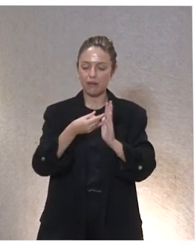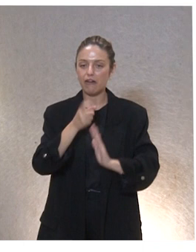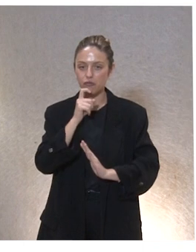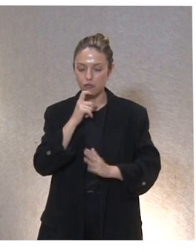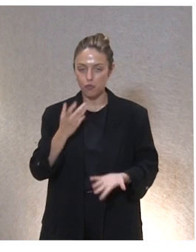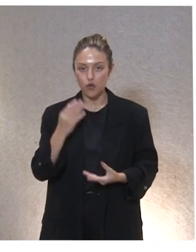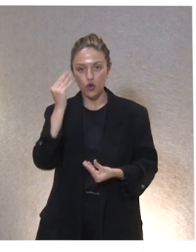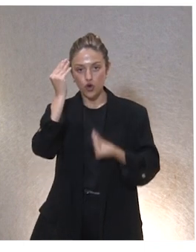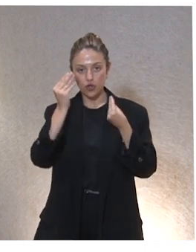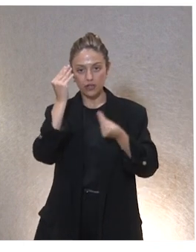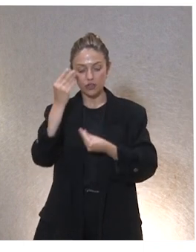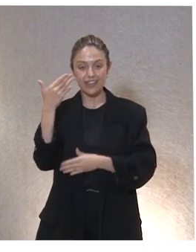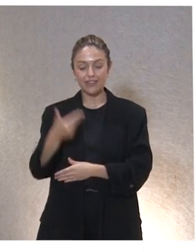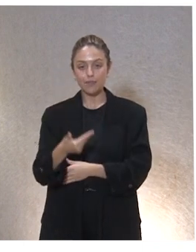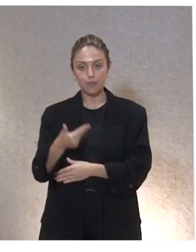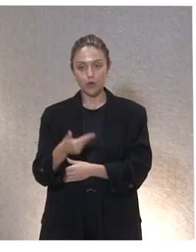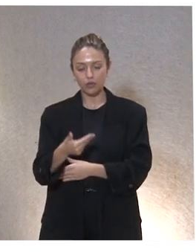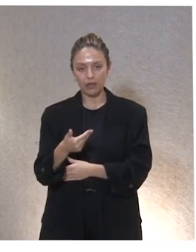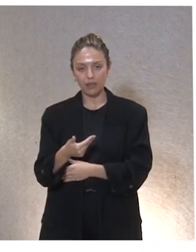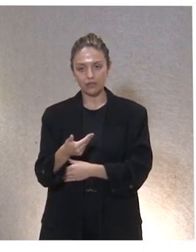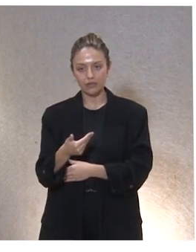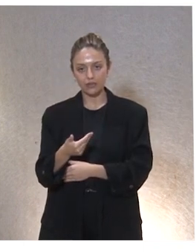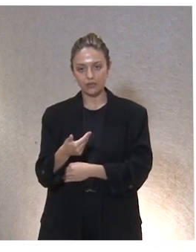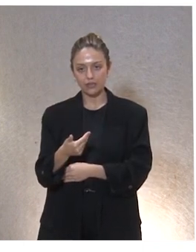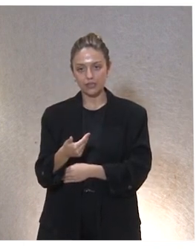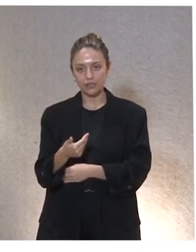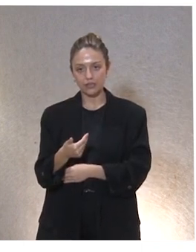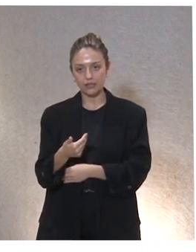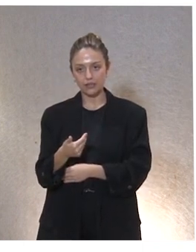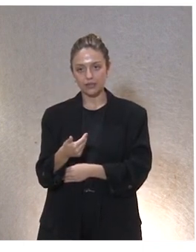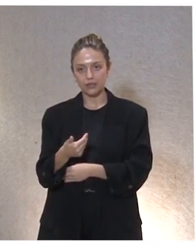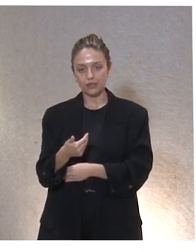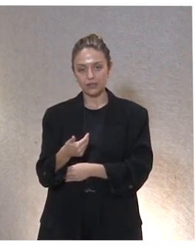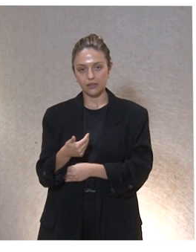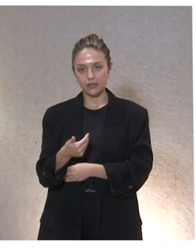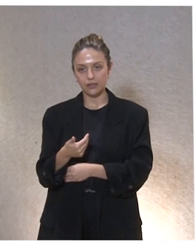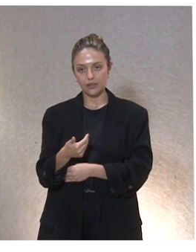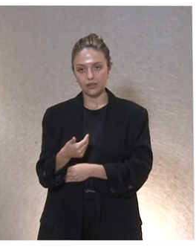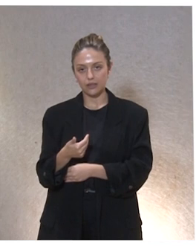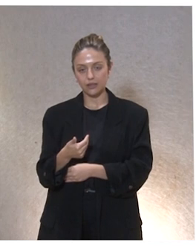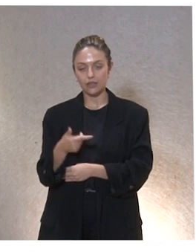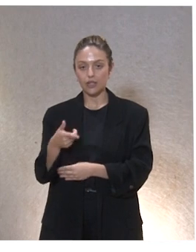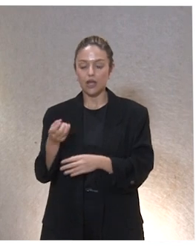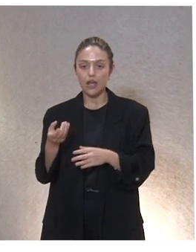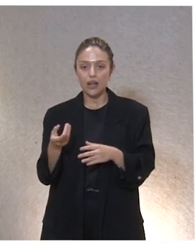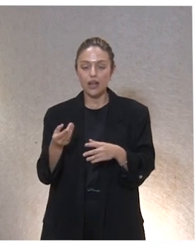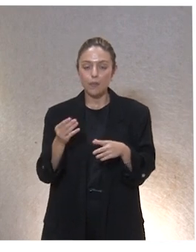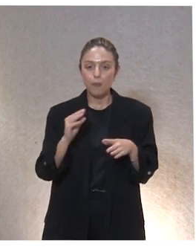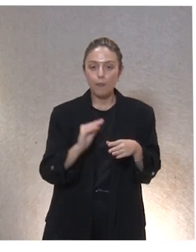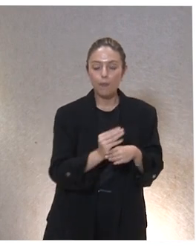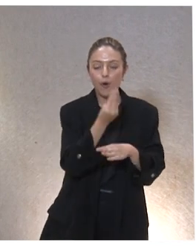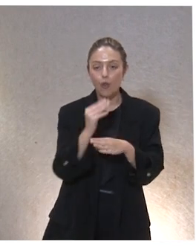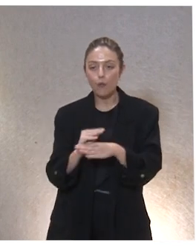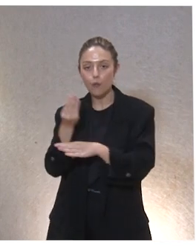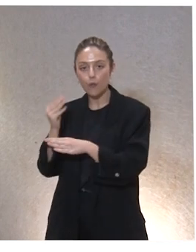realmente es muy importante esta esta producción del plan creo